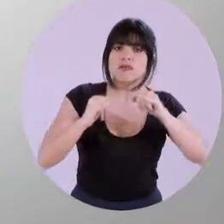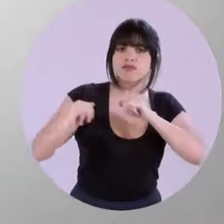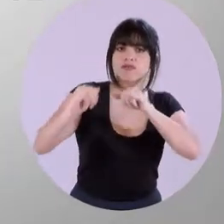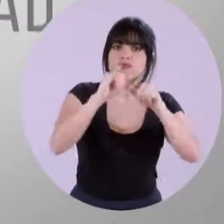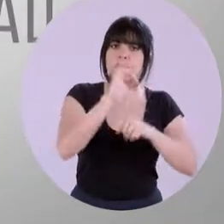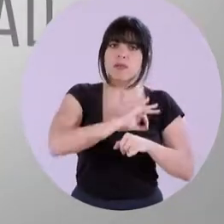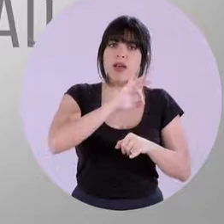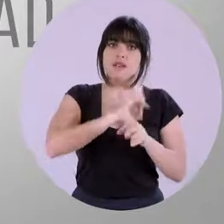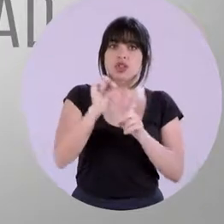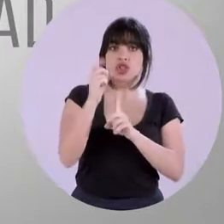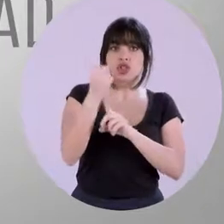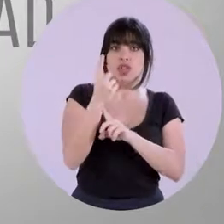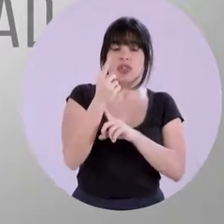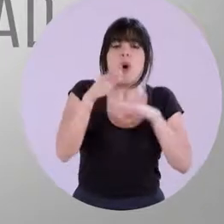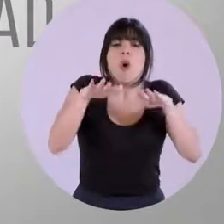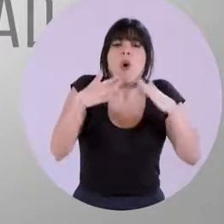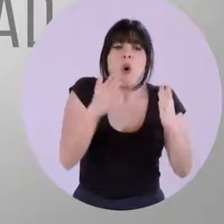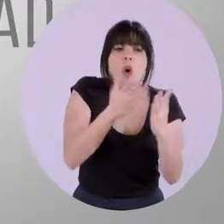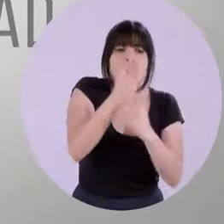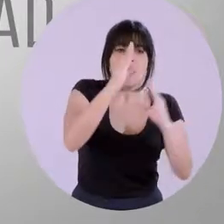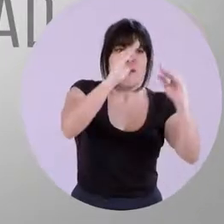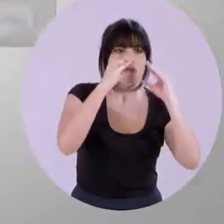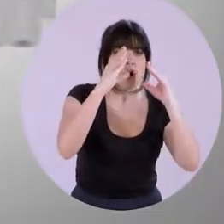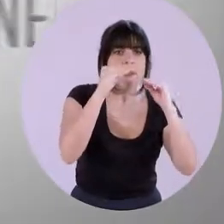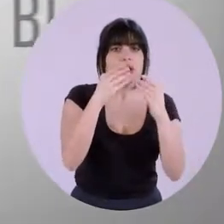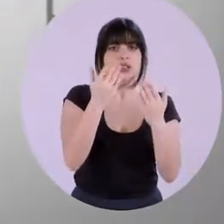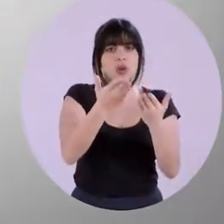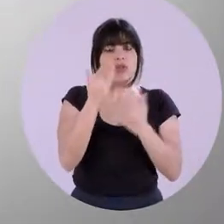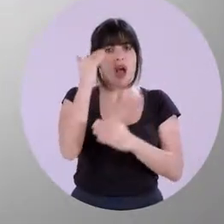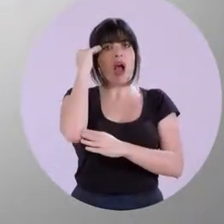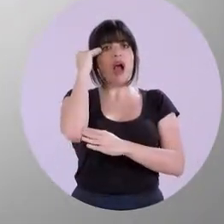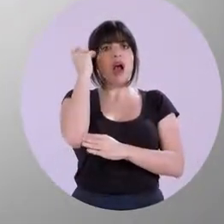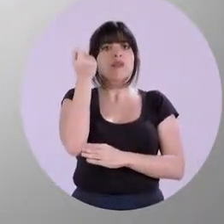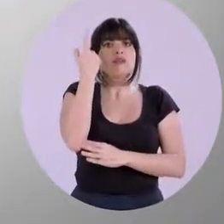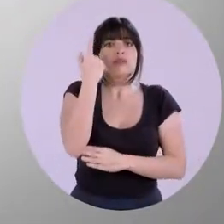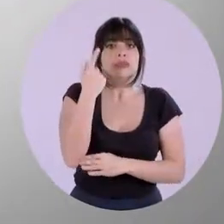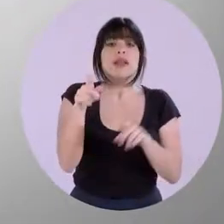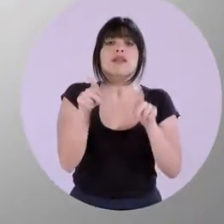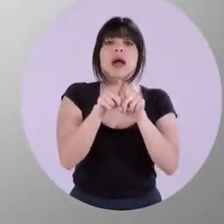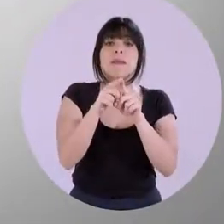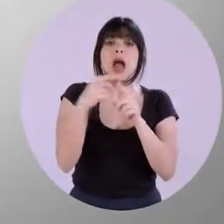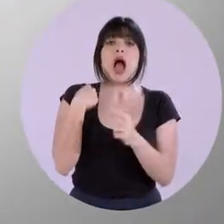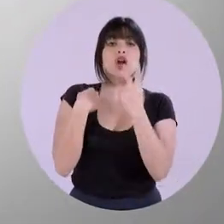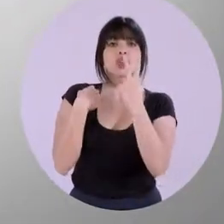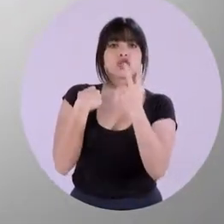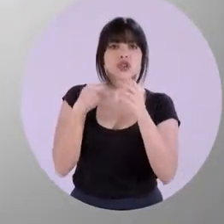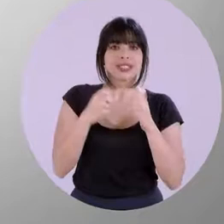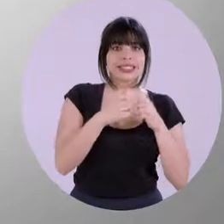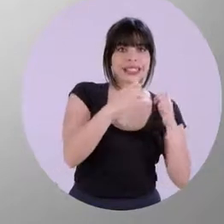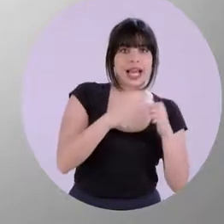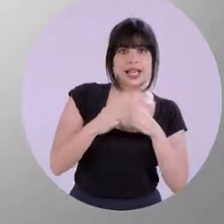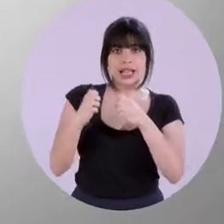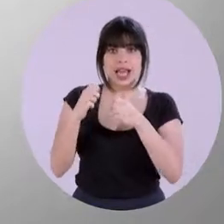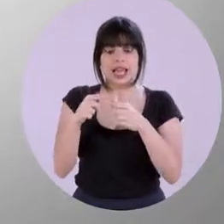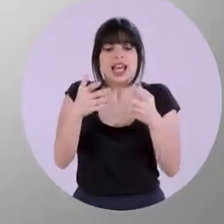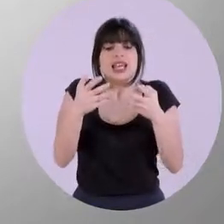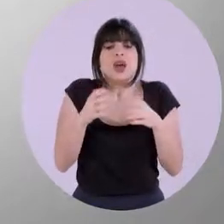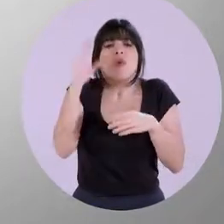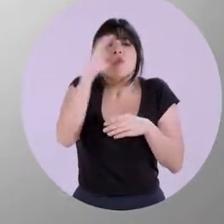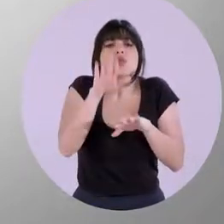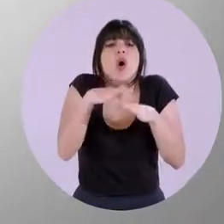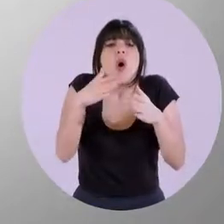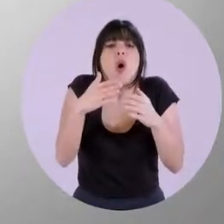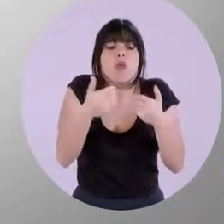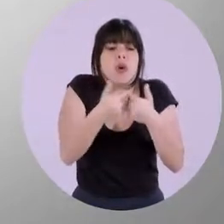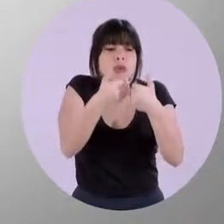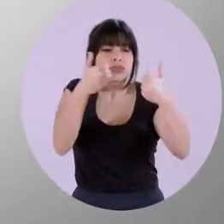beneficios de la sociedad, de la información y el conocimiento. Además, desde dos líneas estratégicas, se pretende reducir